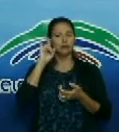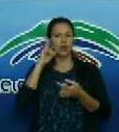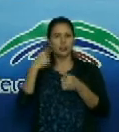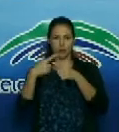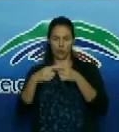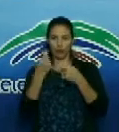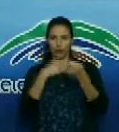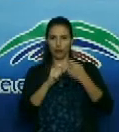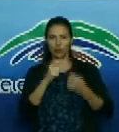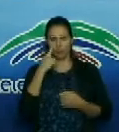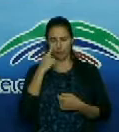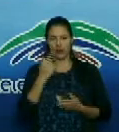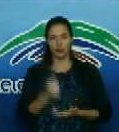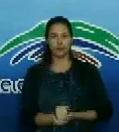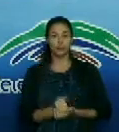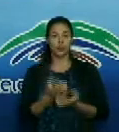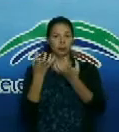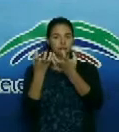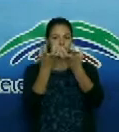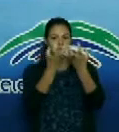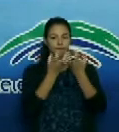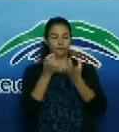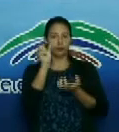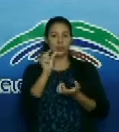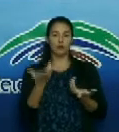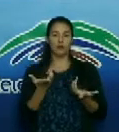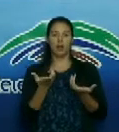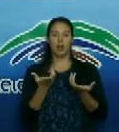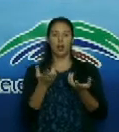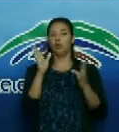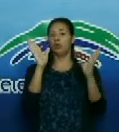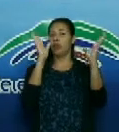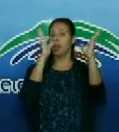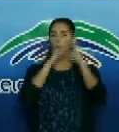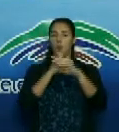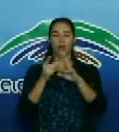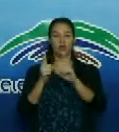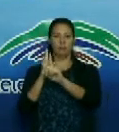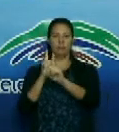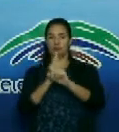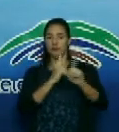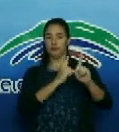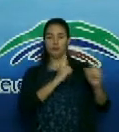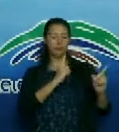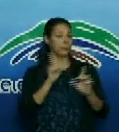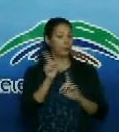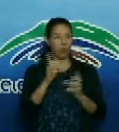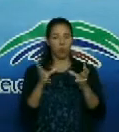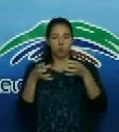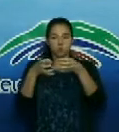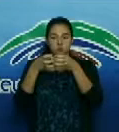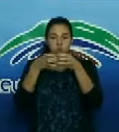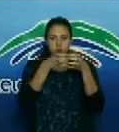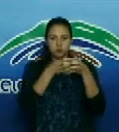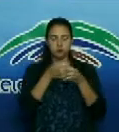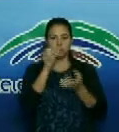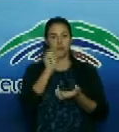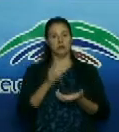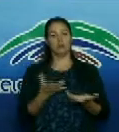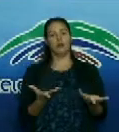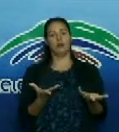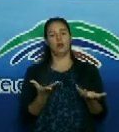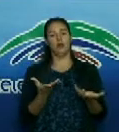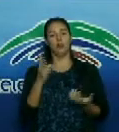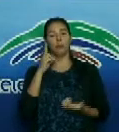aglomeración, pero no solamente la aglomeración, sino la distancia que no se mantiene entre una y otra persona. Y estas